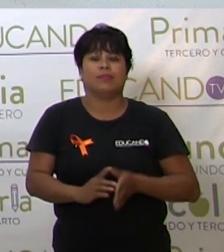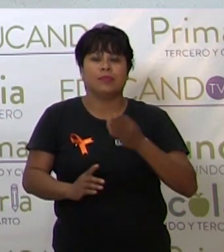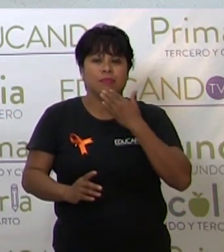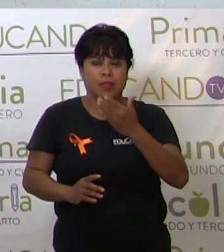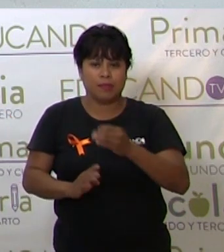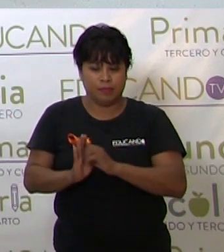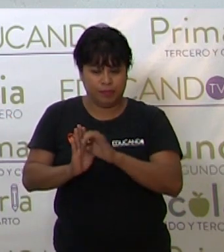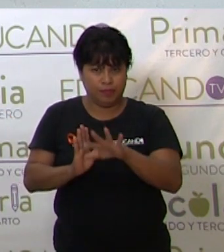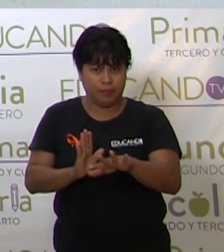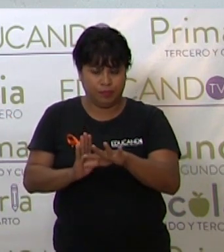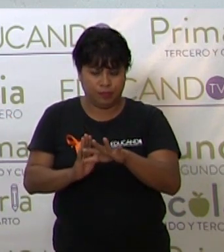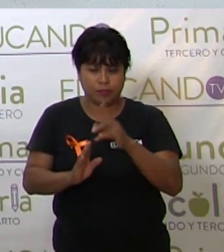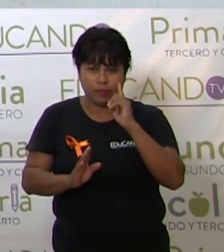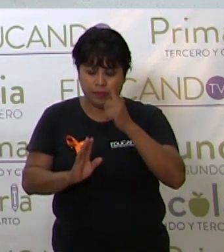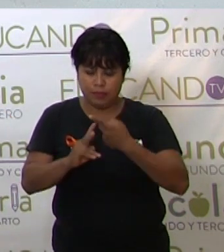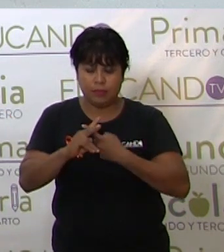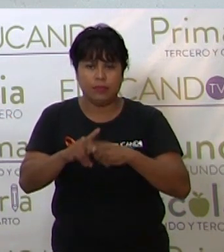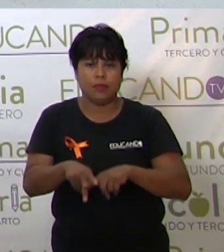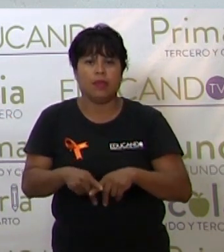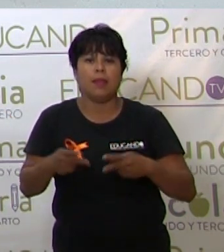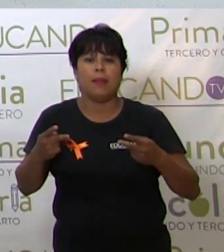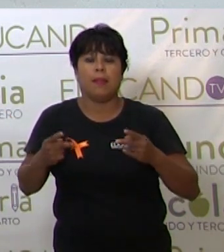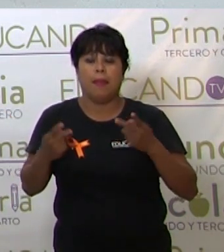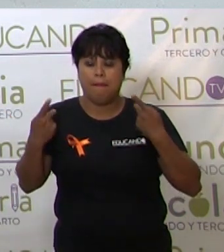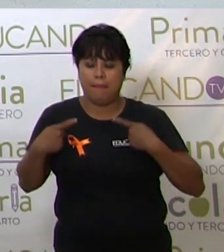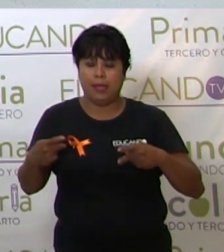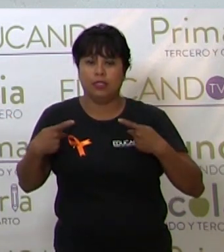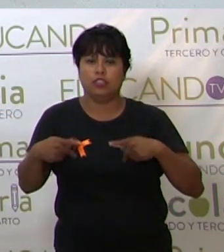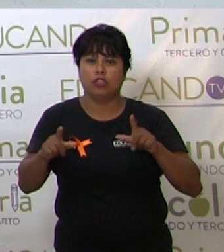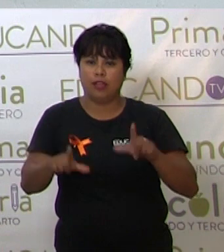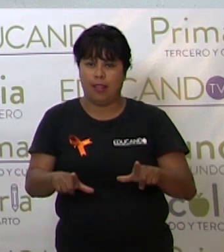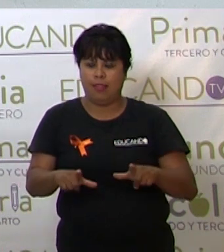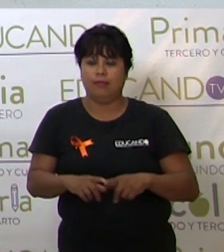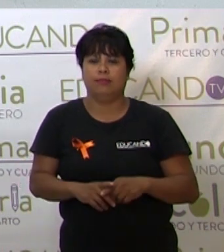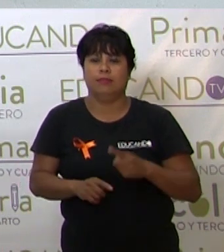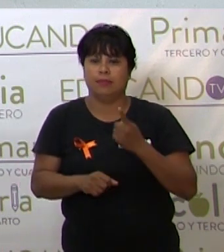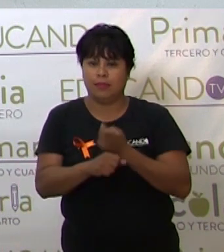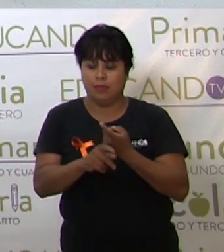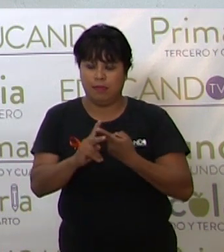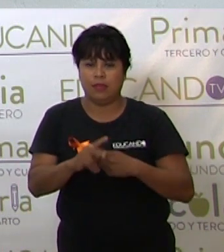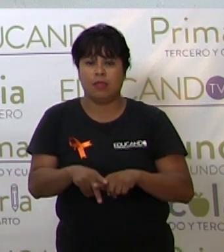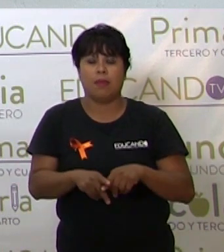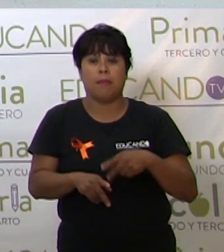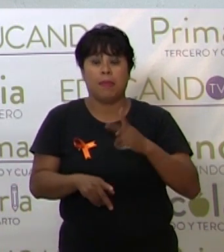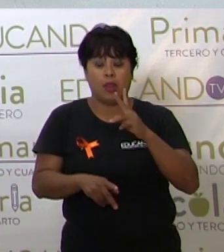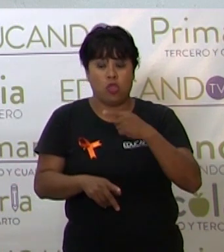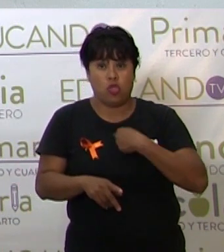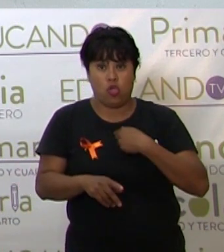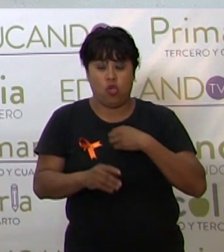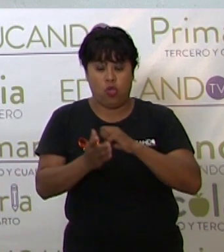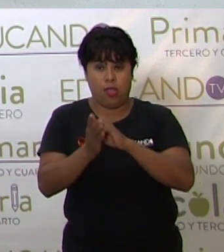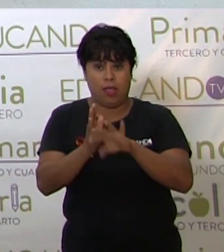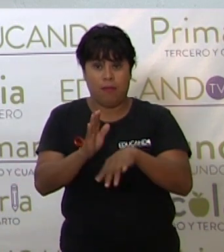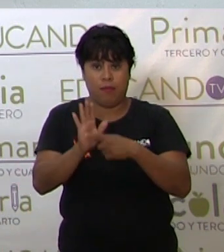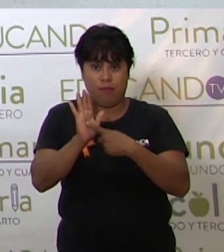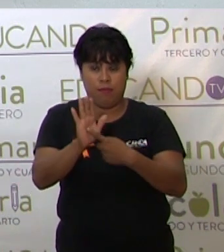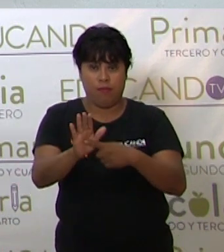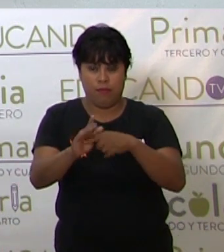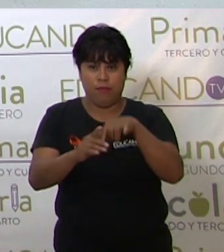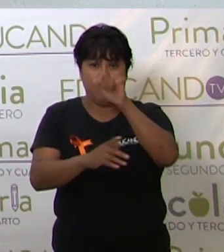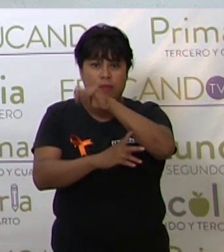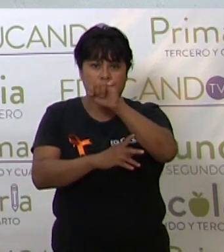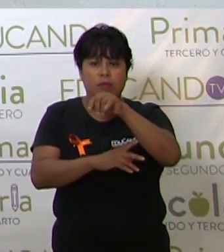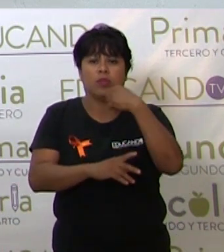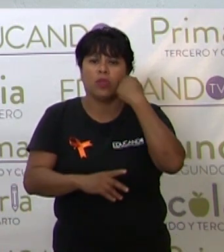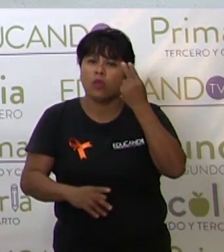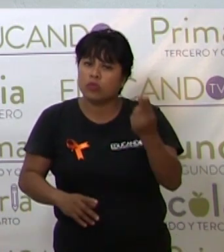a empezar entonces con los pronombres personales. Pero, mientras yo les pongo el ejemplo en el pizarrón, me gustaría